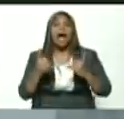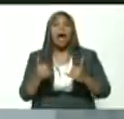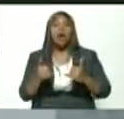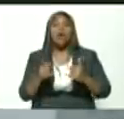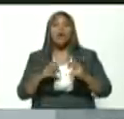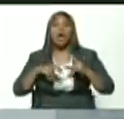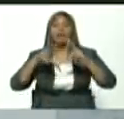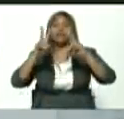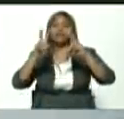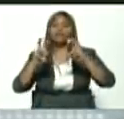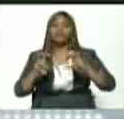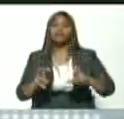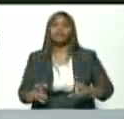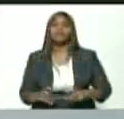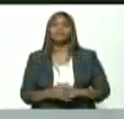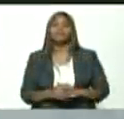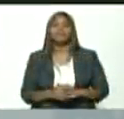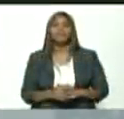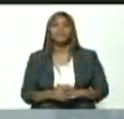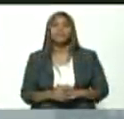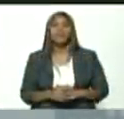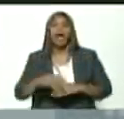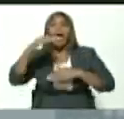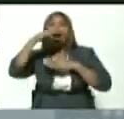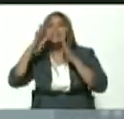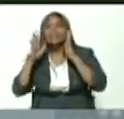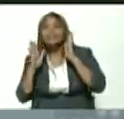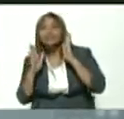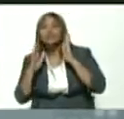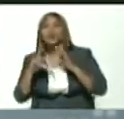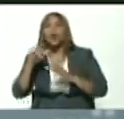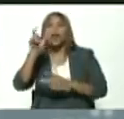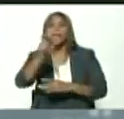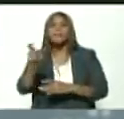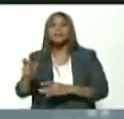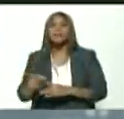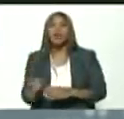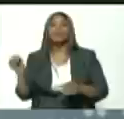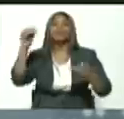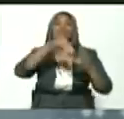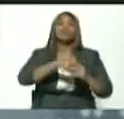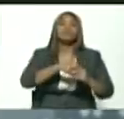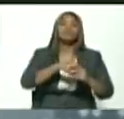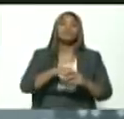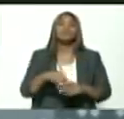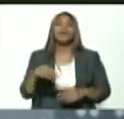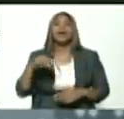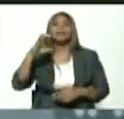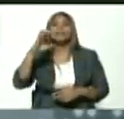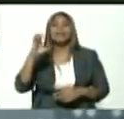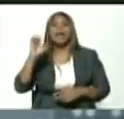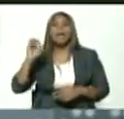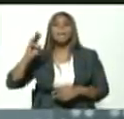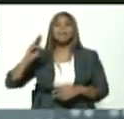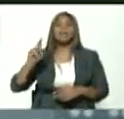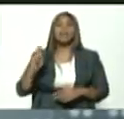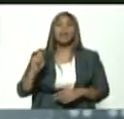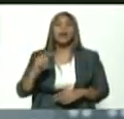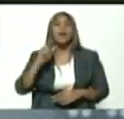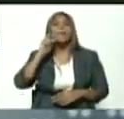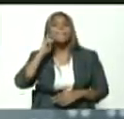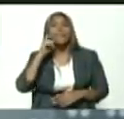en atención al ciudadano y miembro del CPT Neregni del Carmen